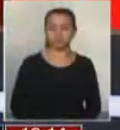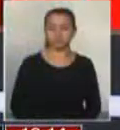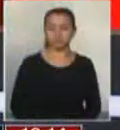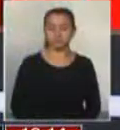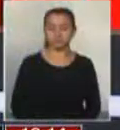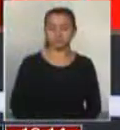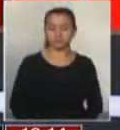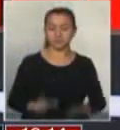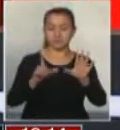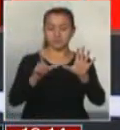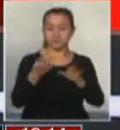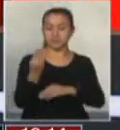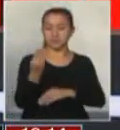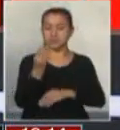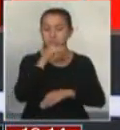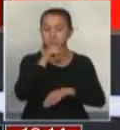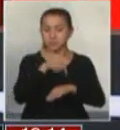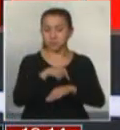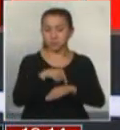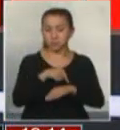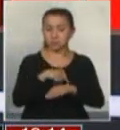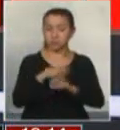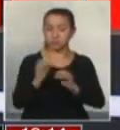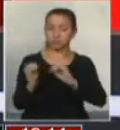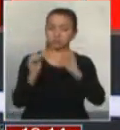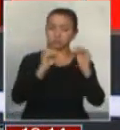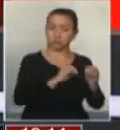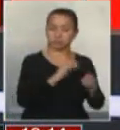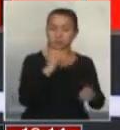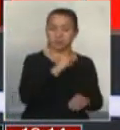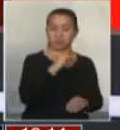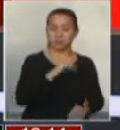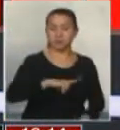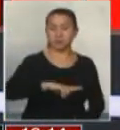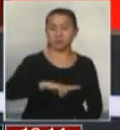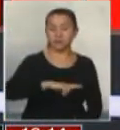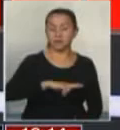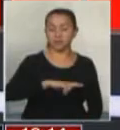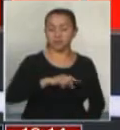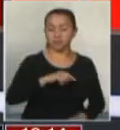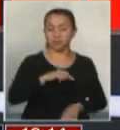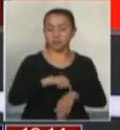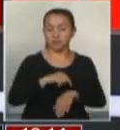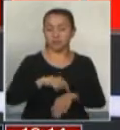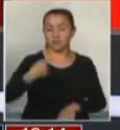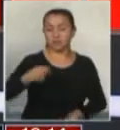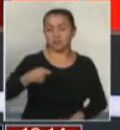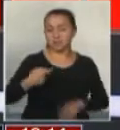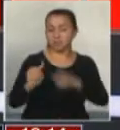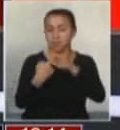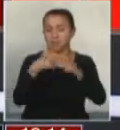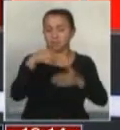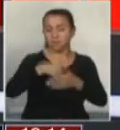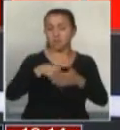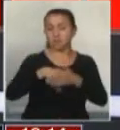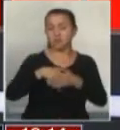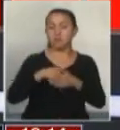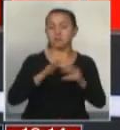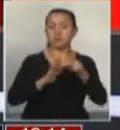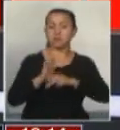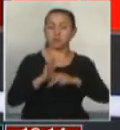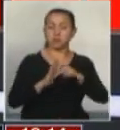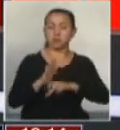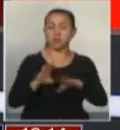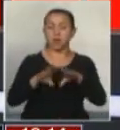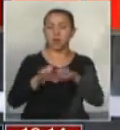Siete de la tarde, catorce minutos, nos trasladamos rápidamente hasta Valparaíso porque a esta hora el Senado discute y vota en particular el proyecto